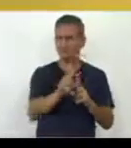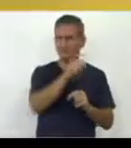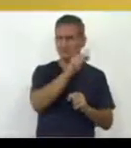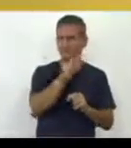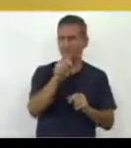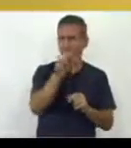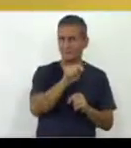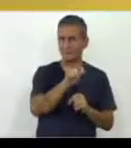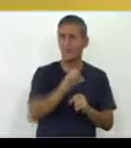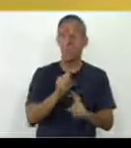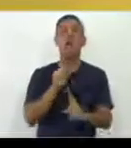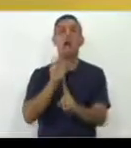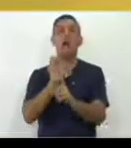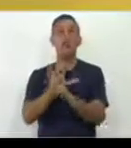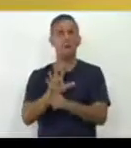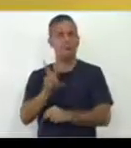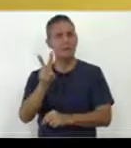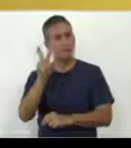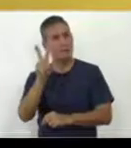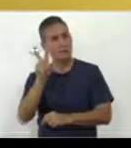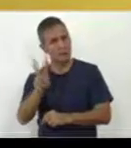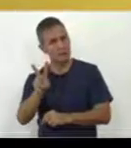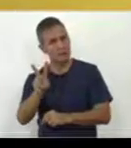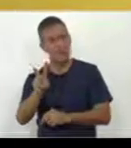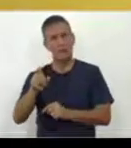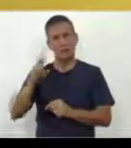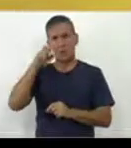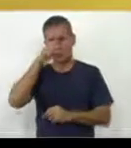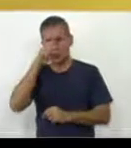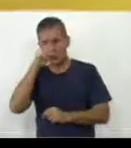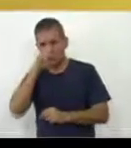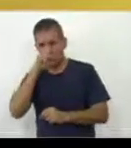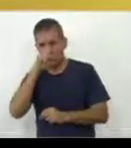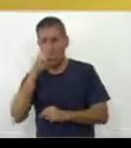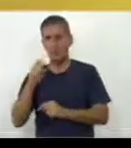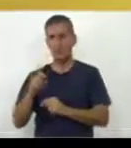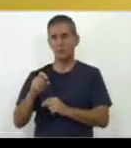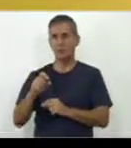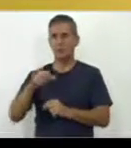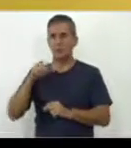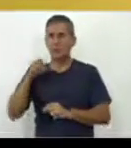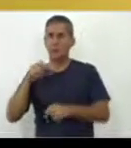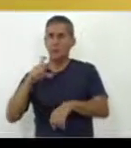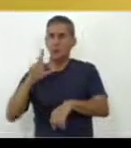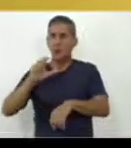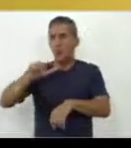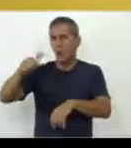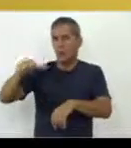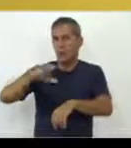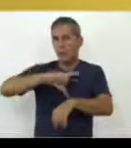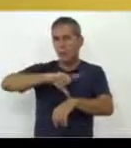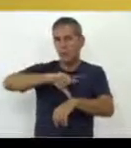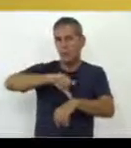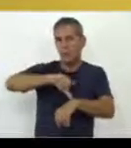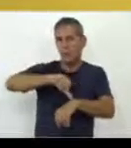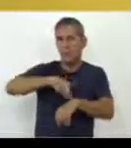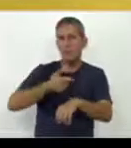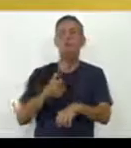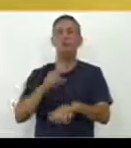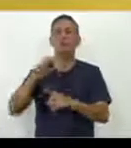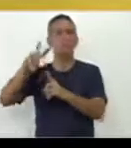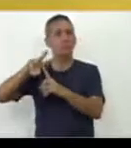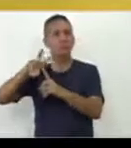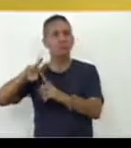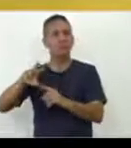partir de los dos años vaya transitando aproximadamente de unos 10 minutos hasta que el niño de